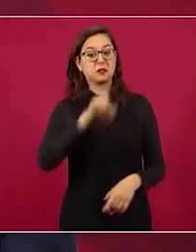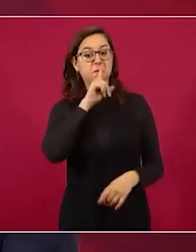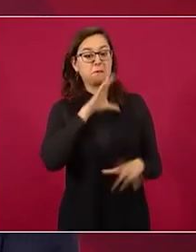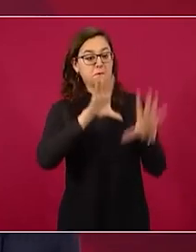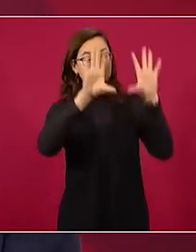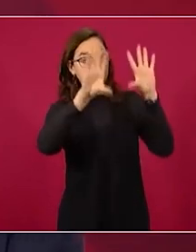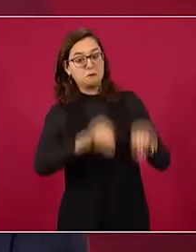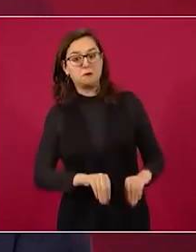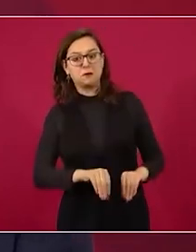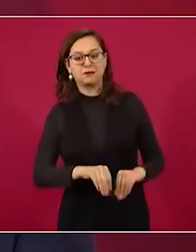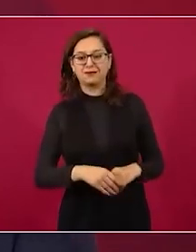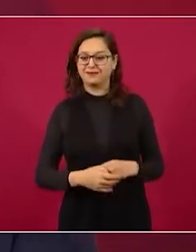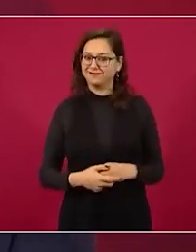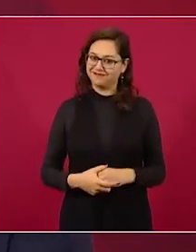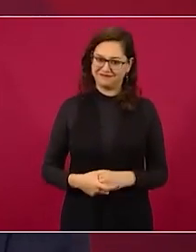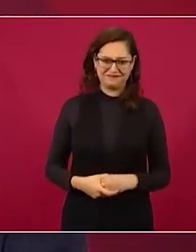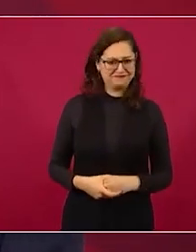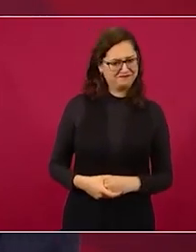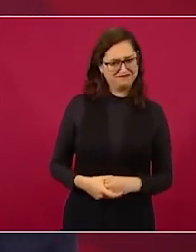por